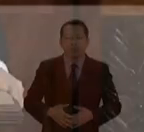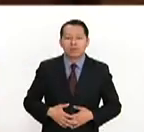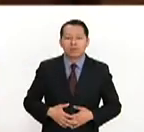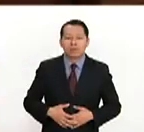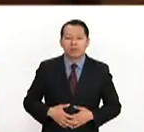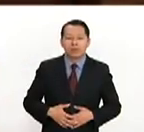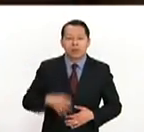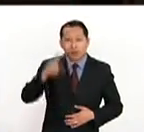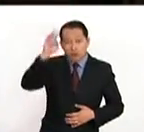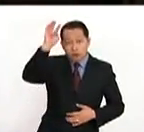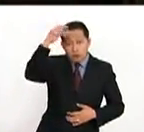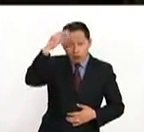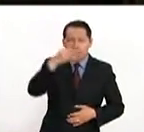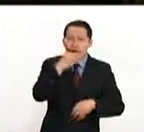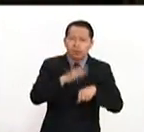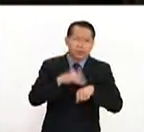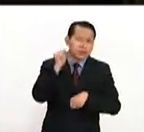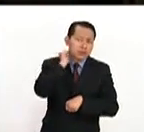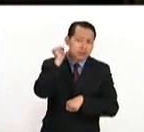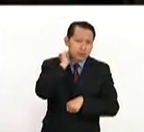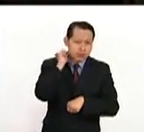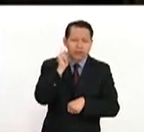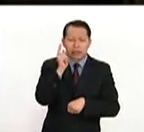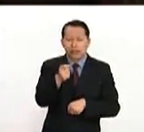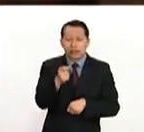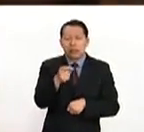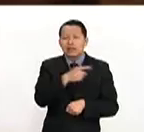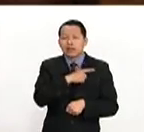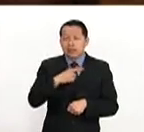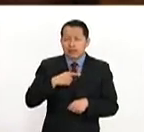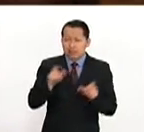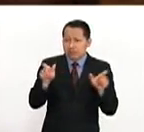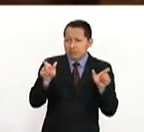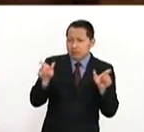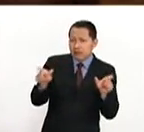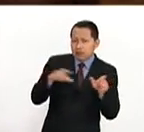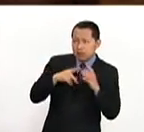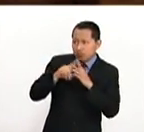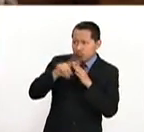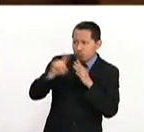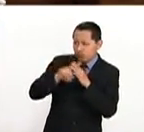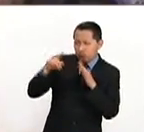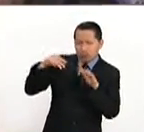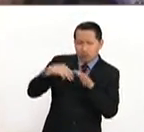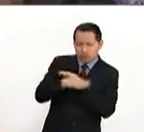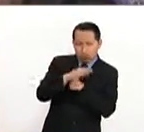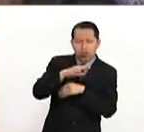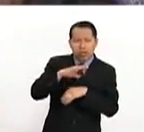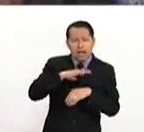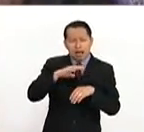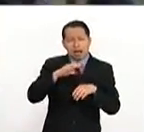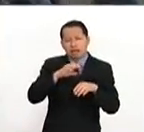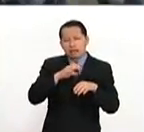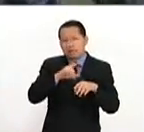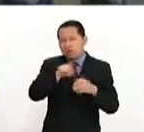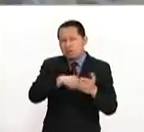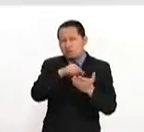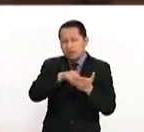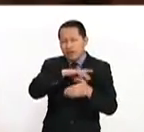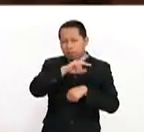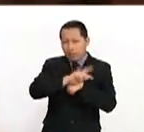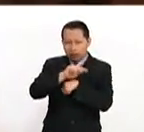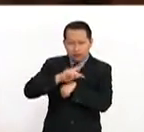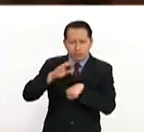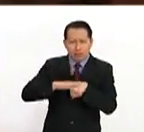Donald Trump urge al Congreso de Estados Unidos a contener la llegada de migrantes y refugiados de países mayoritariamente musulmanes.